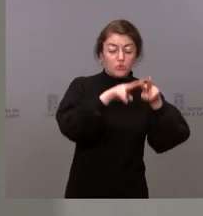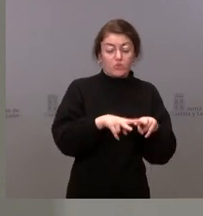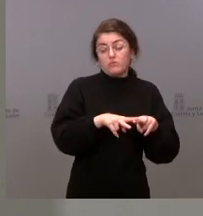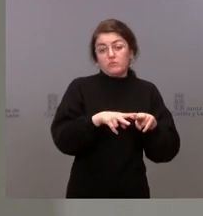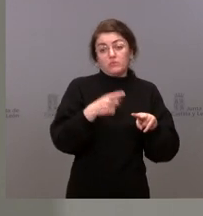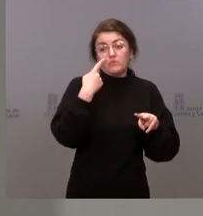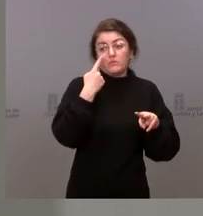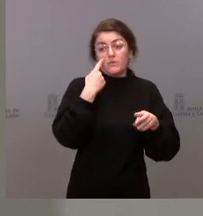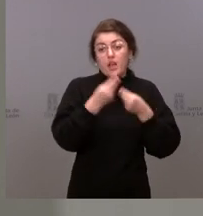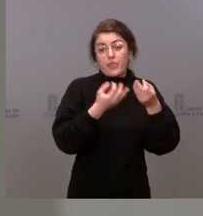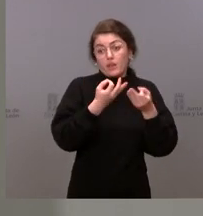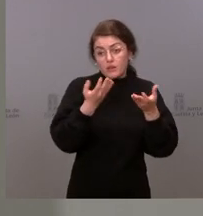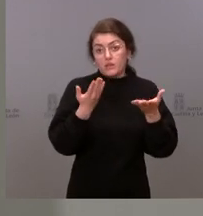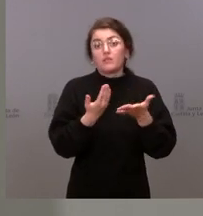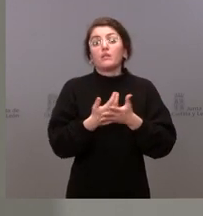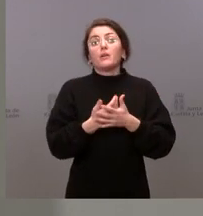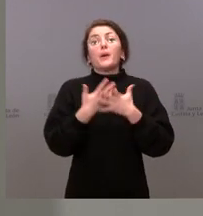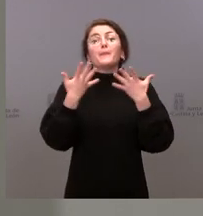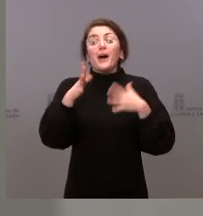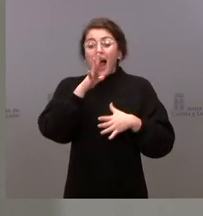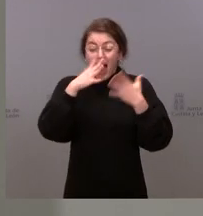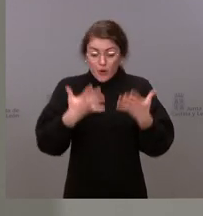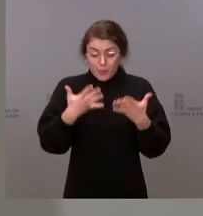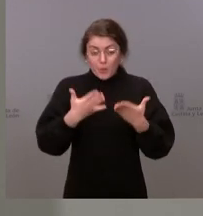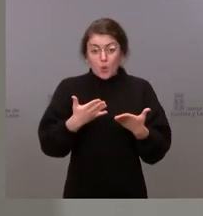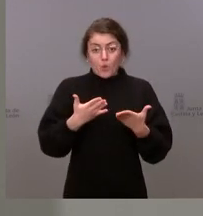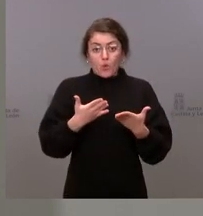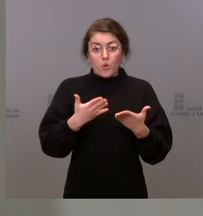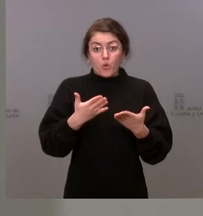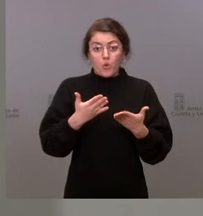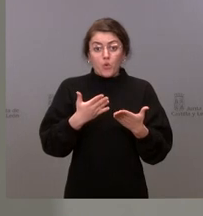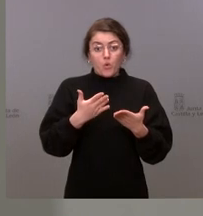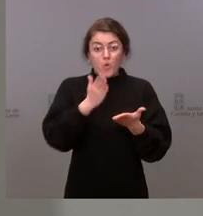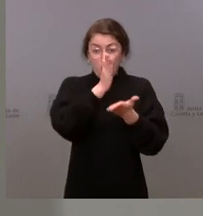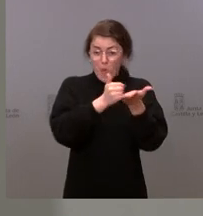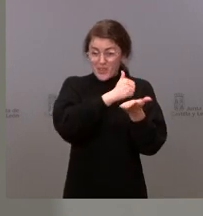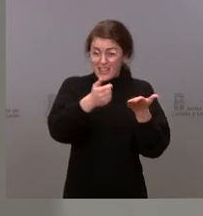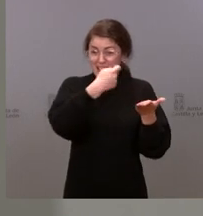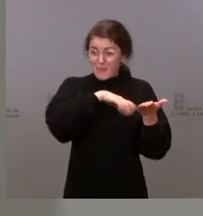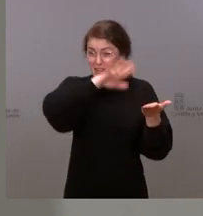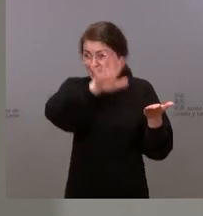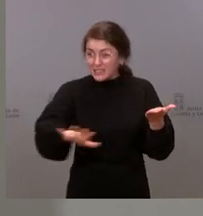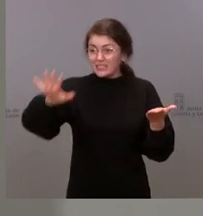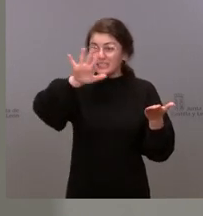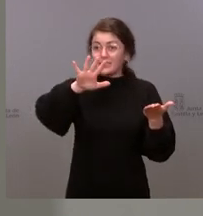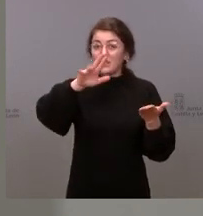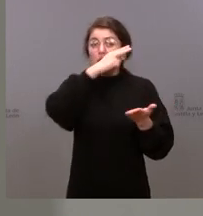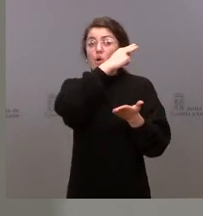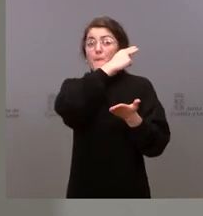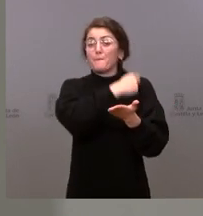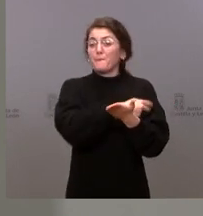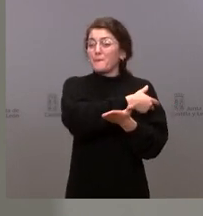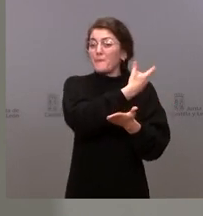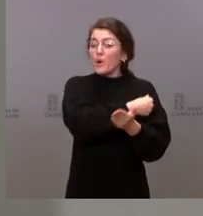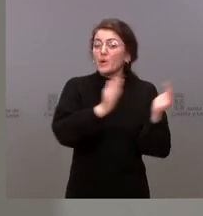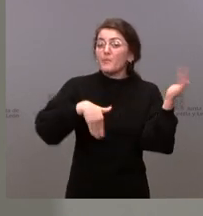de todas las comunidades de España, con mayores tasas de vacunación, me parece que ahora mismo tenemos dos comunidades por encima